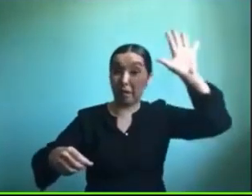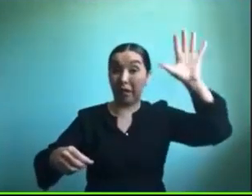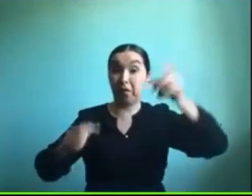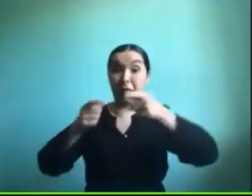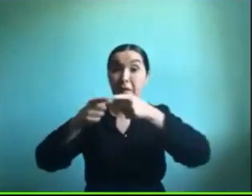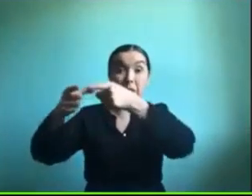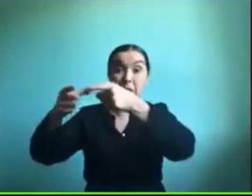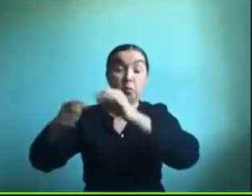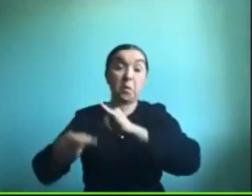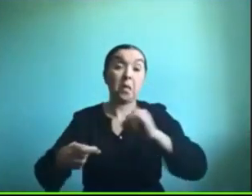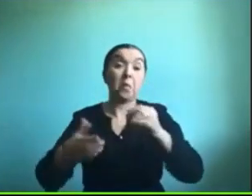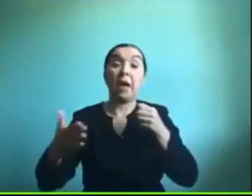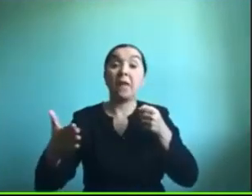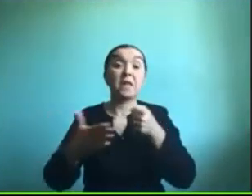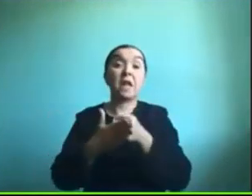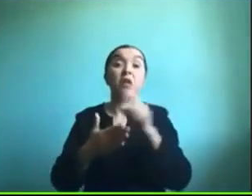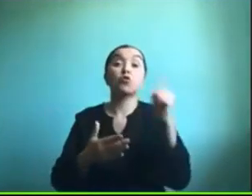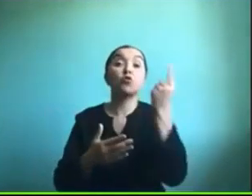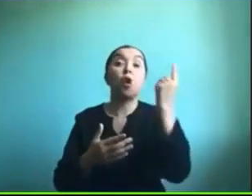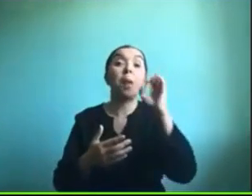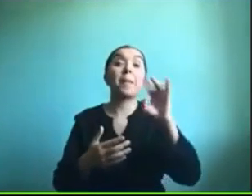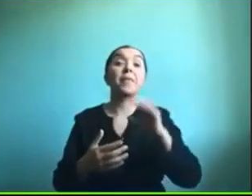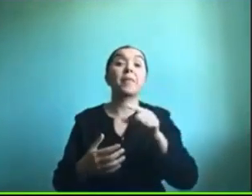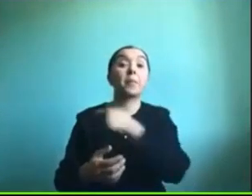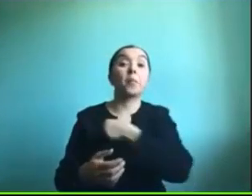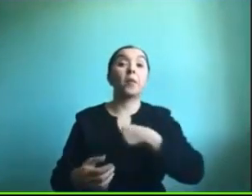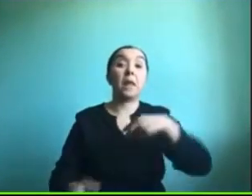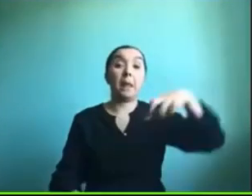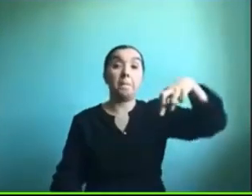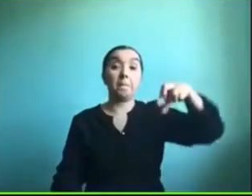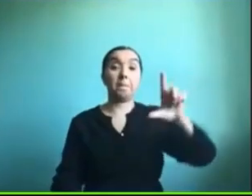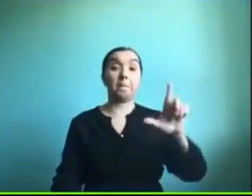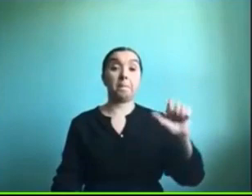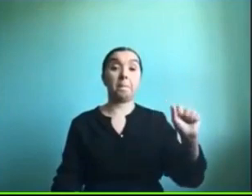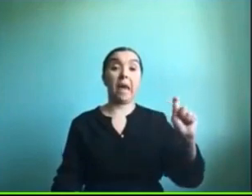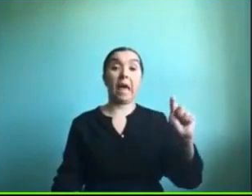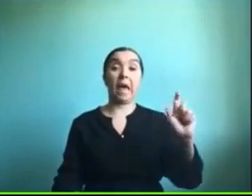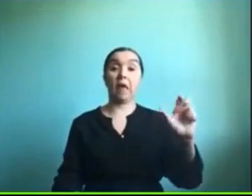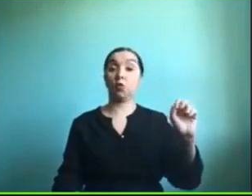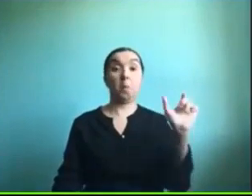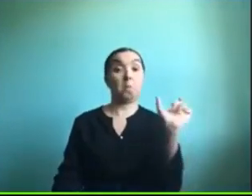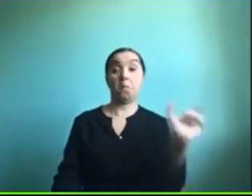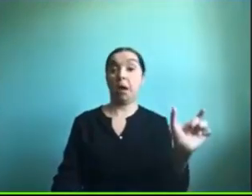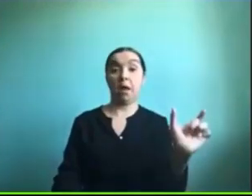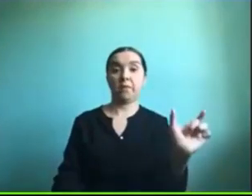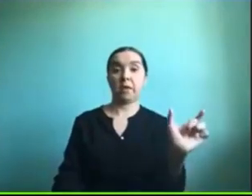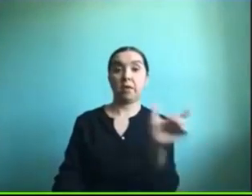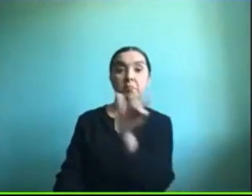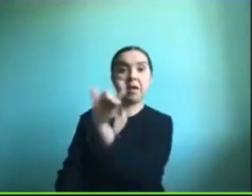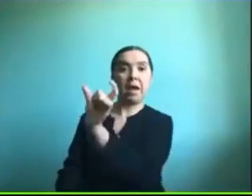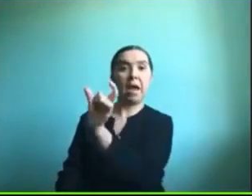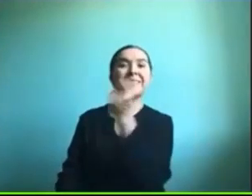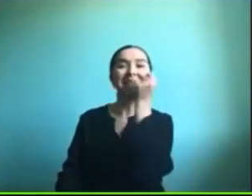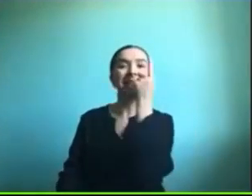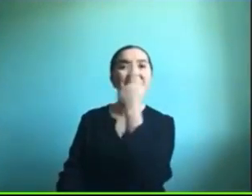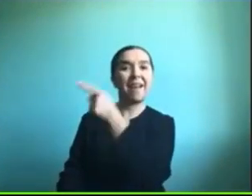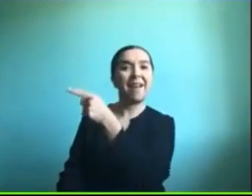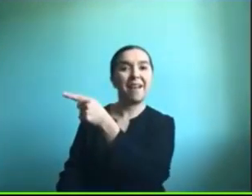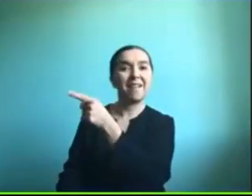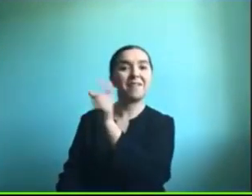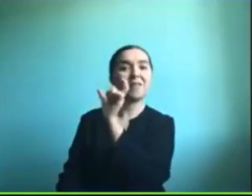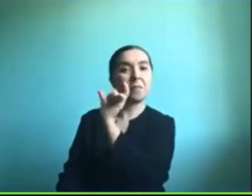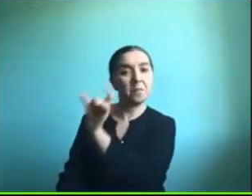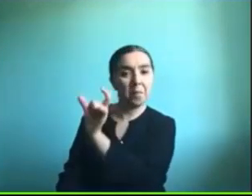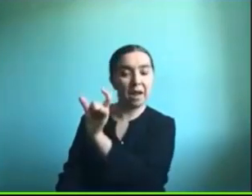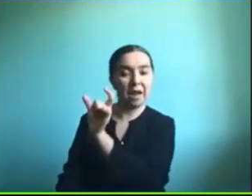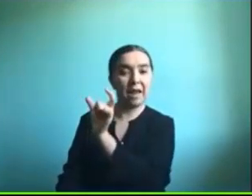ya solo utilizar la palabra plato y que el niño ya sepa qué significa esa palabra que es que tiene que ir